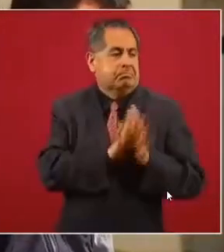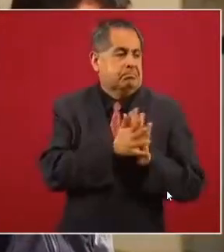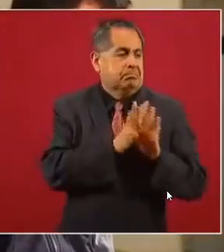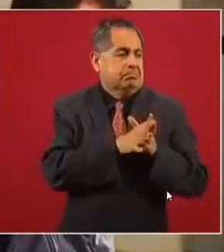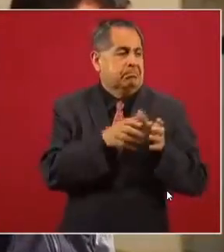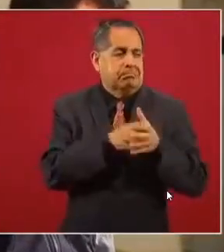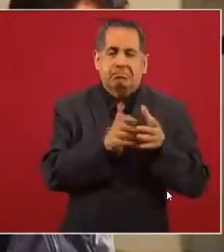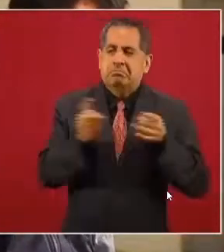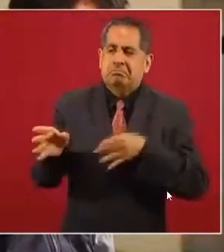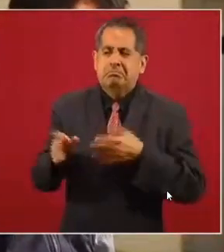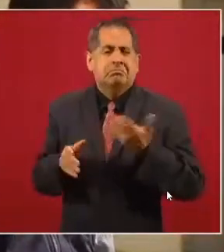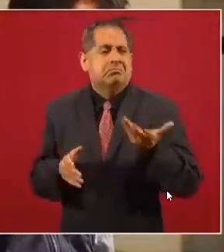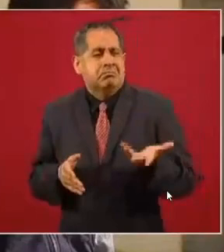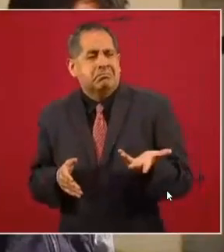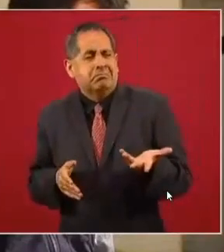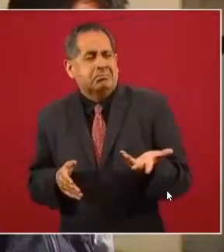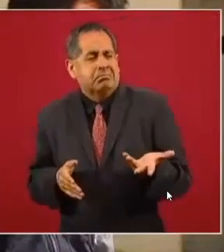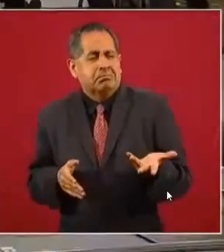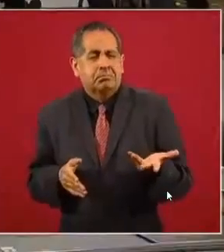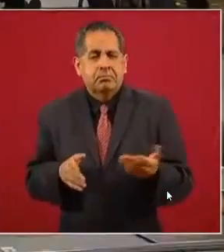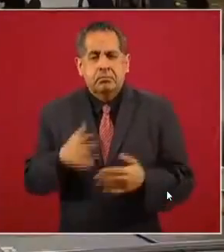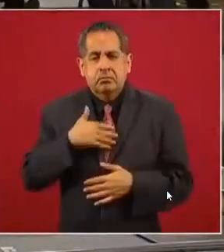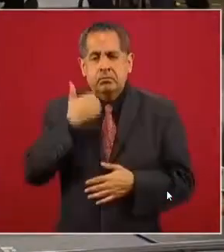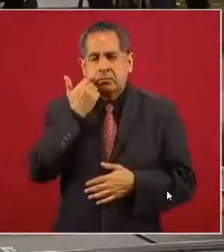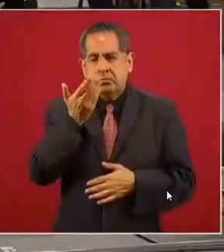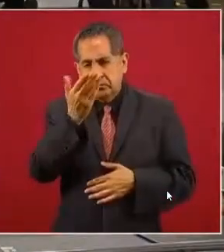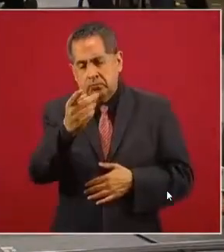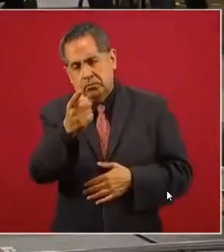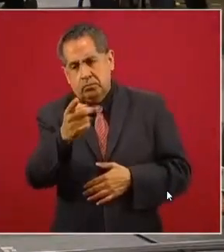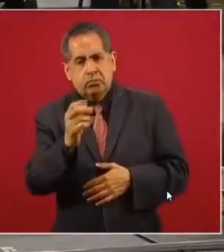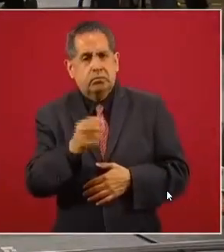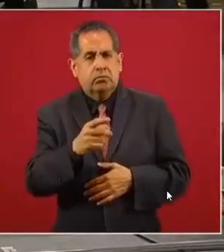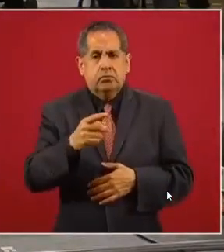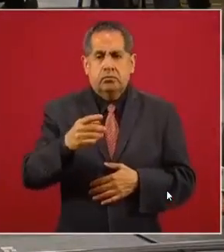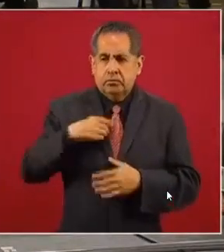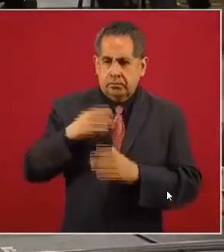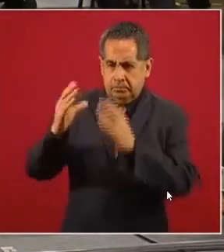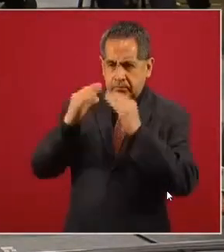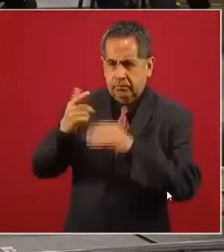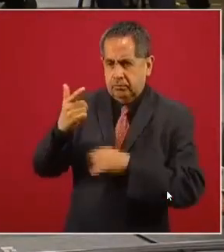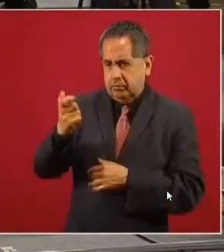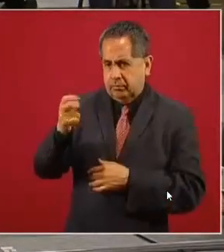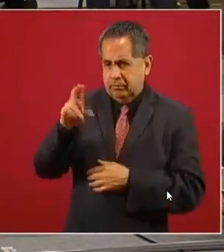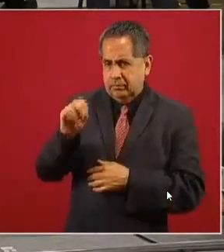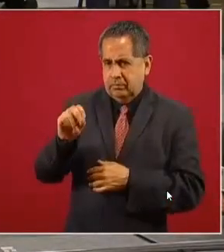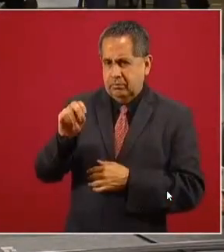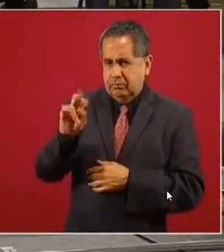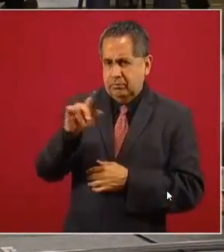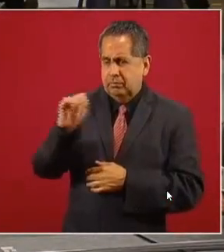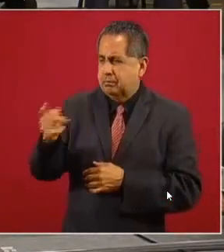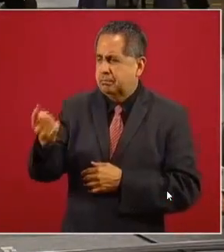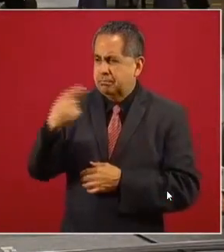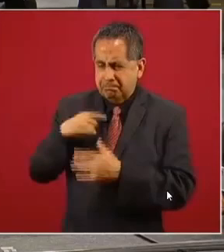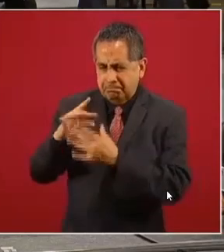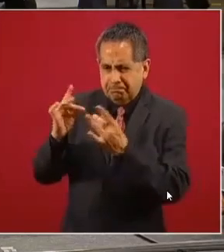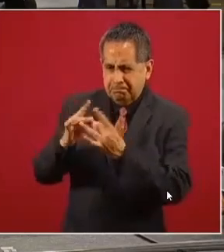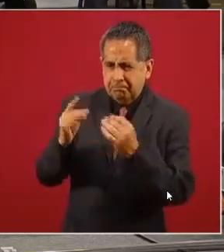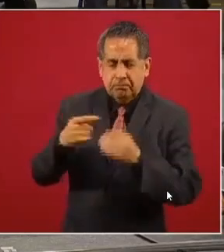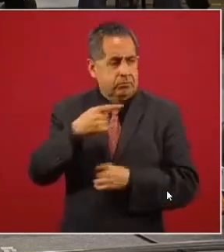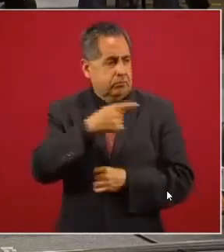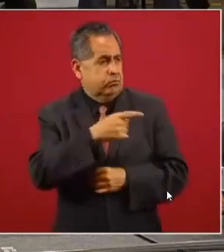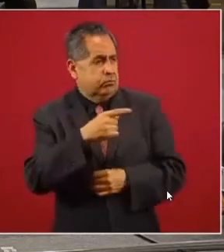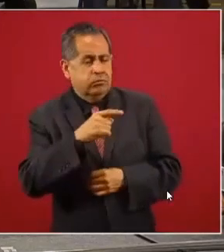pedirle a usted o al vocero o a mi maestro Genaro Villamil qué explicación me da